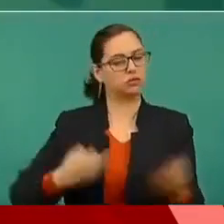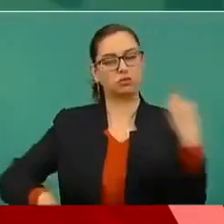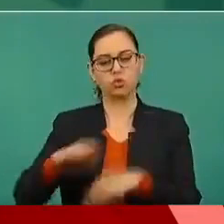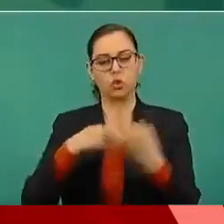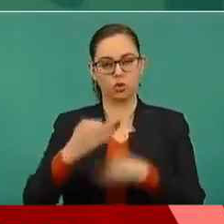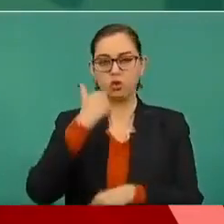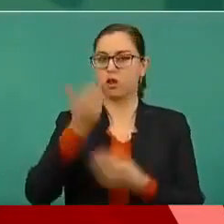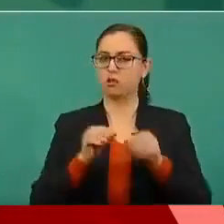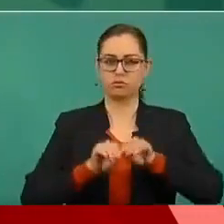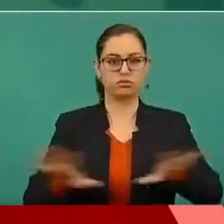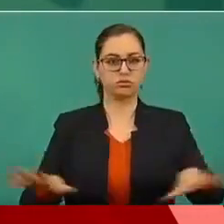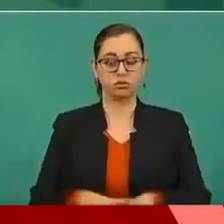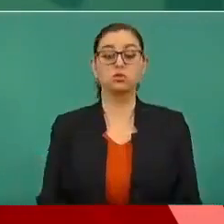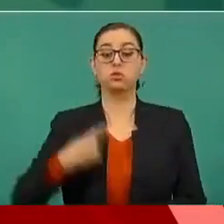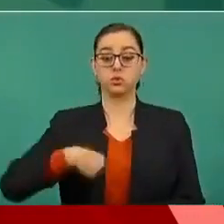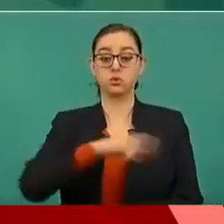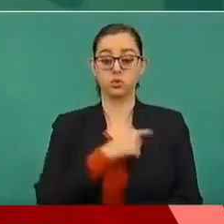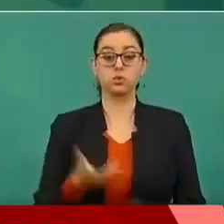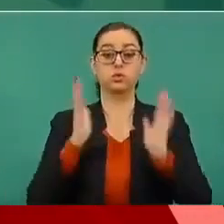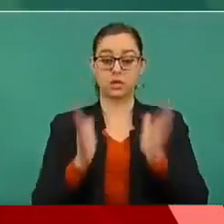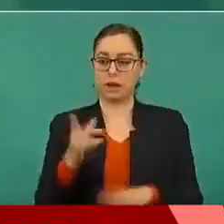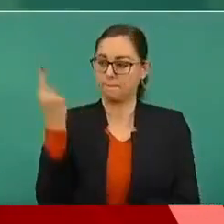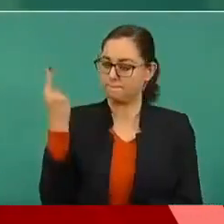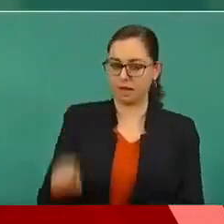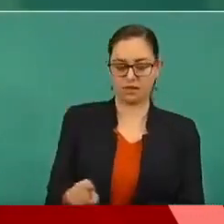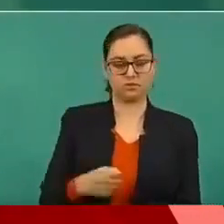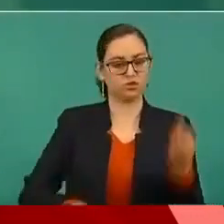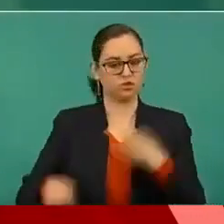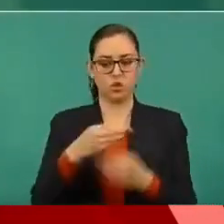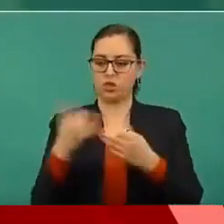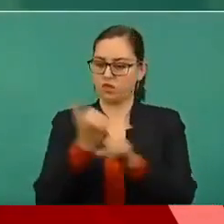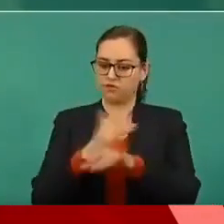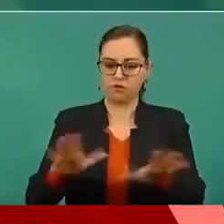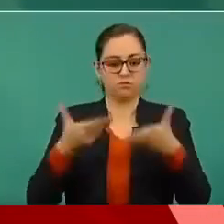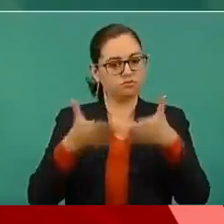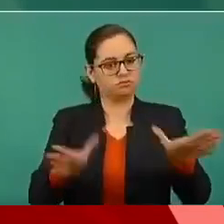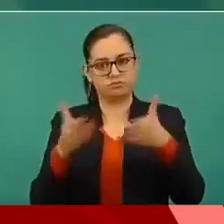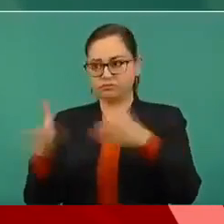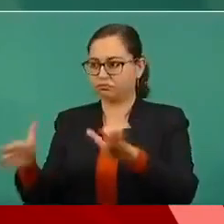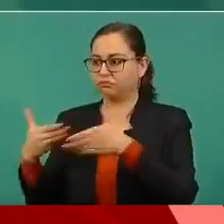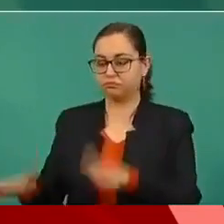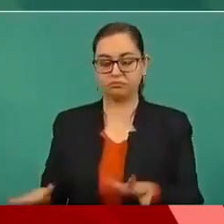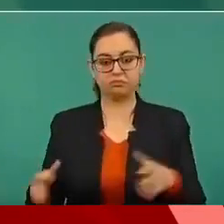Hay instrucciones para que no se oculte información, que no se proteja a nadie.